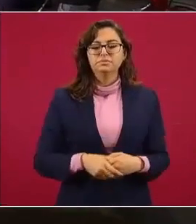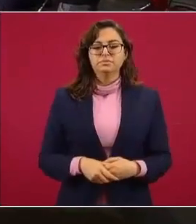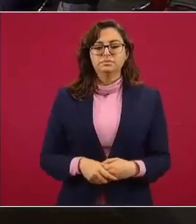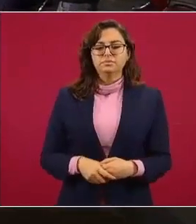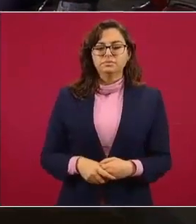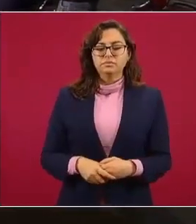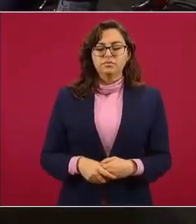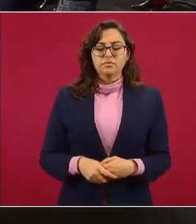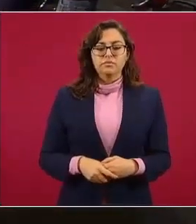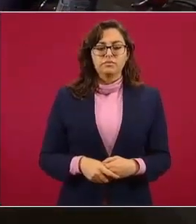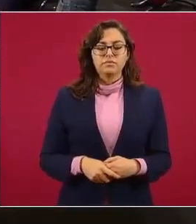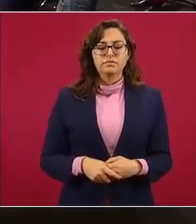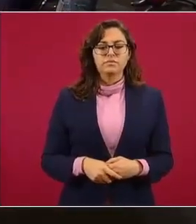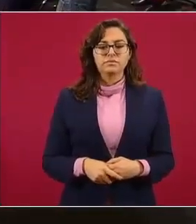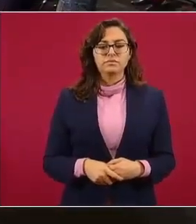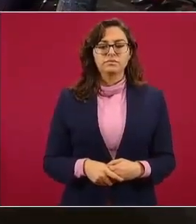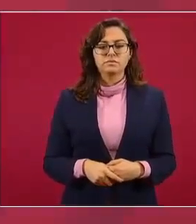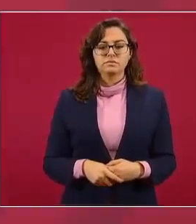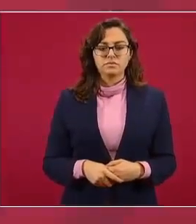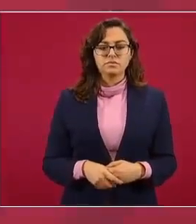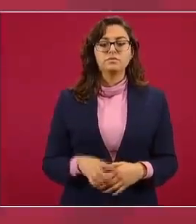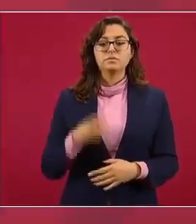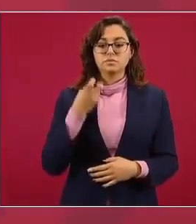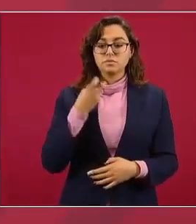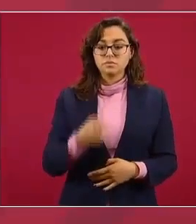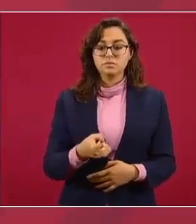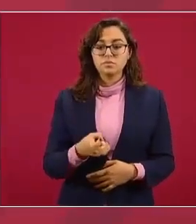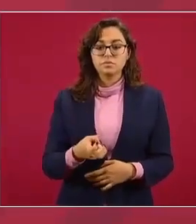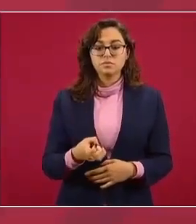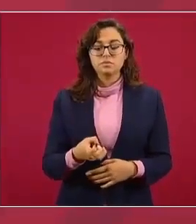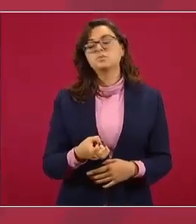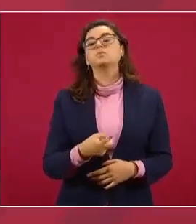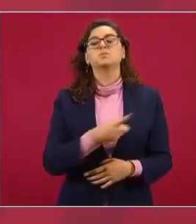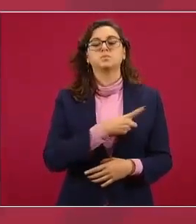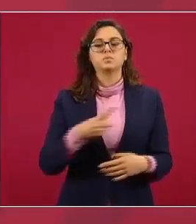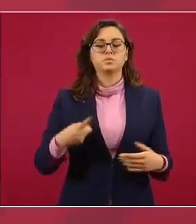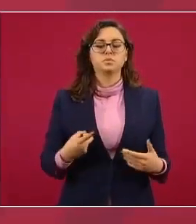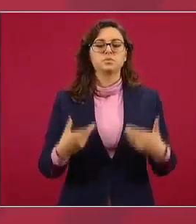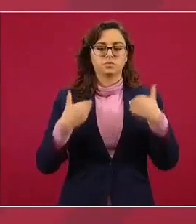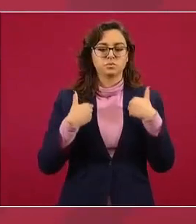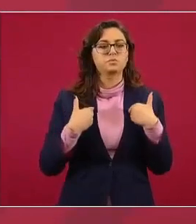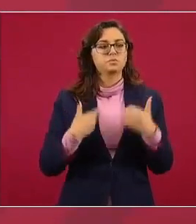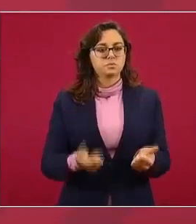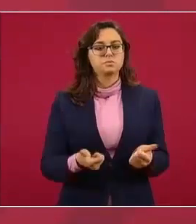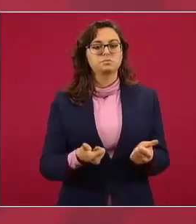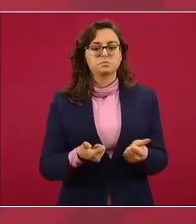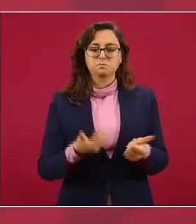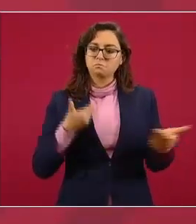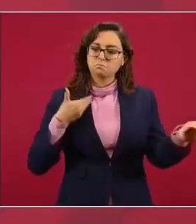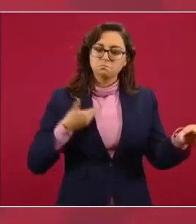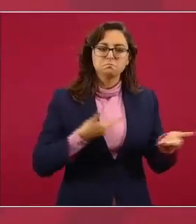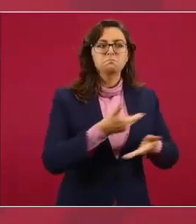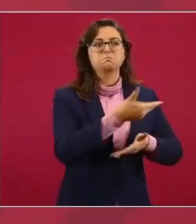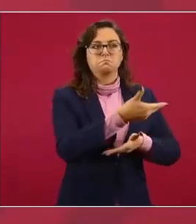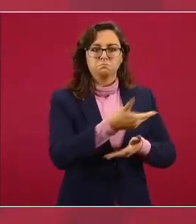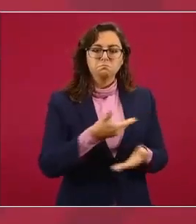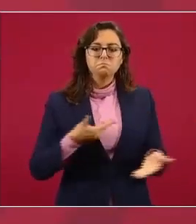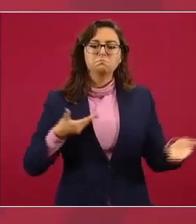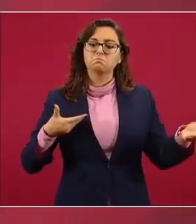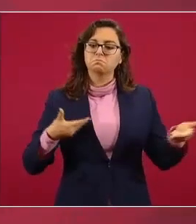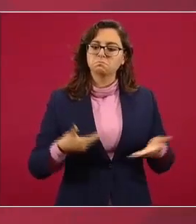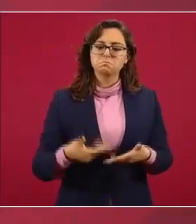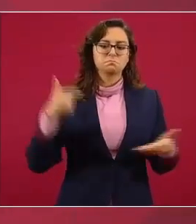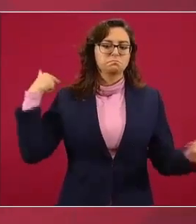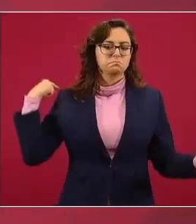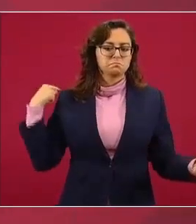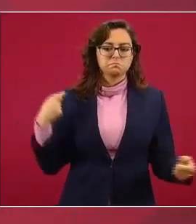y así nos entendemos así nos hemos entendido y así